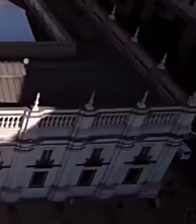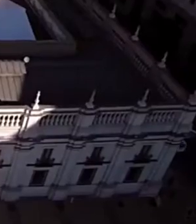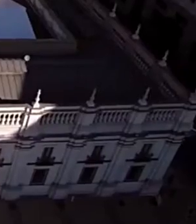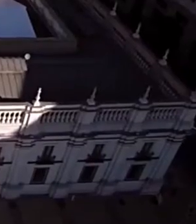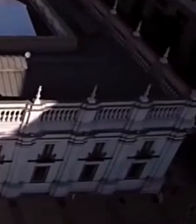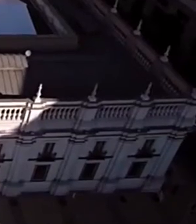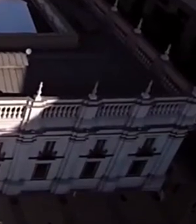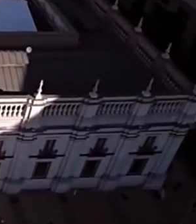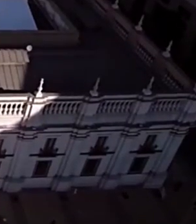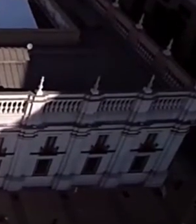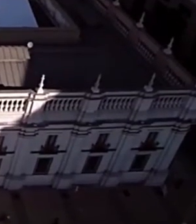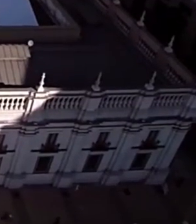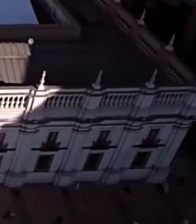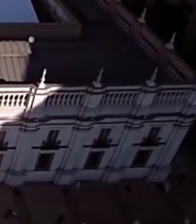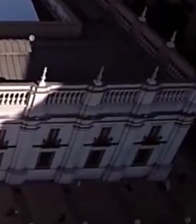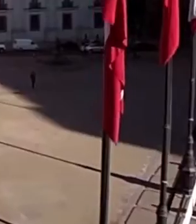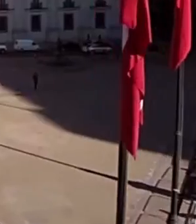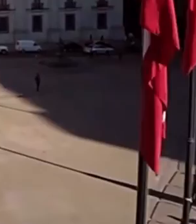Michelle Bachelet.